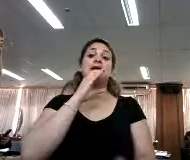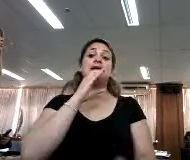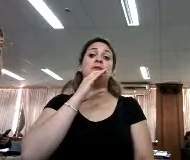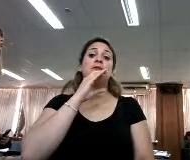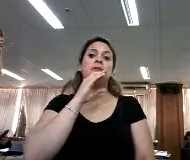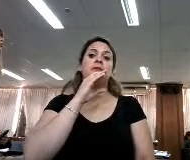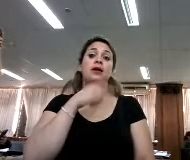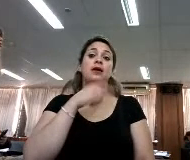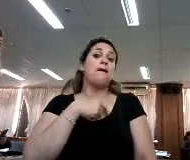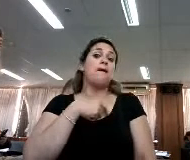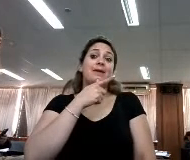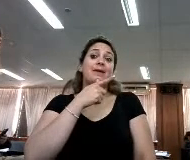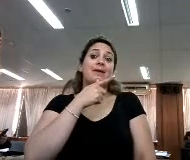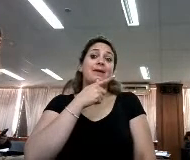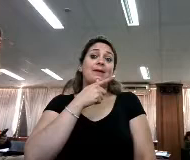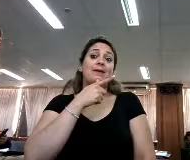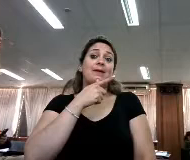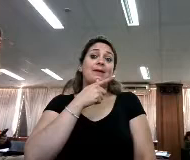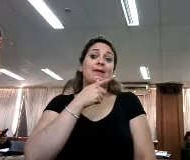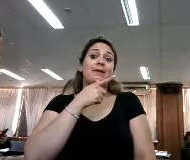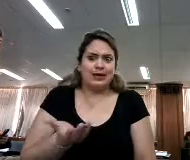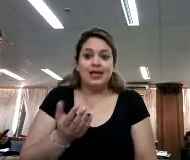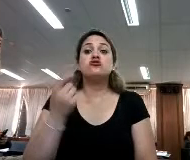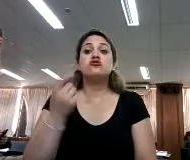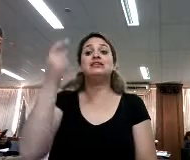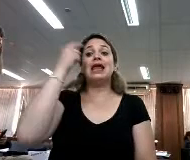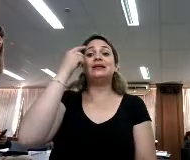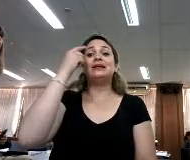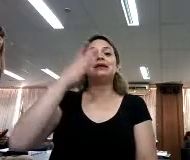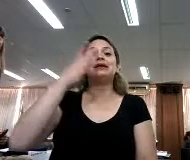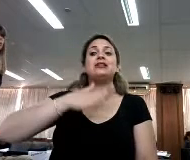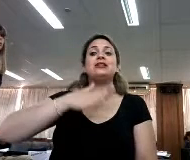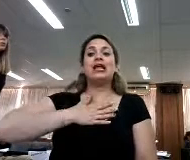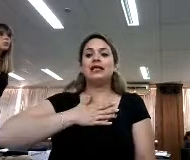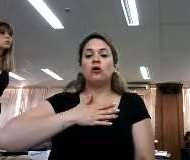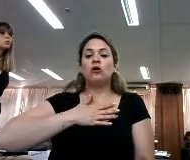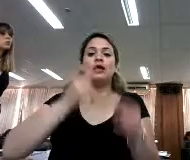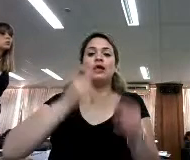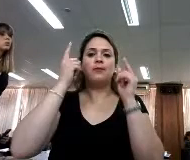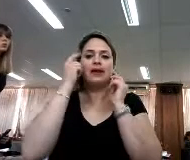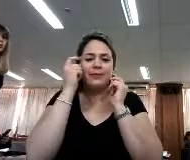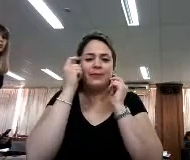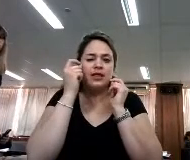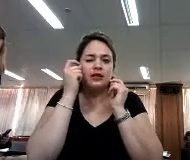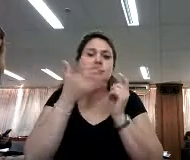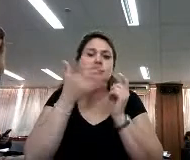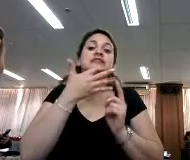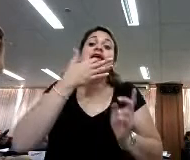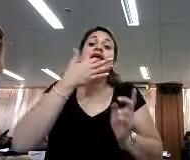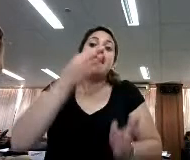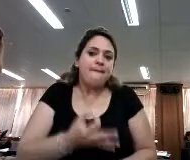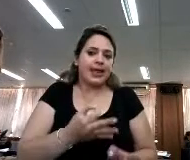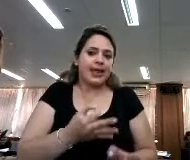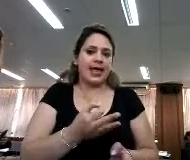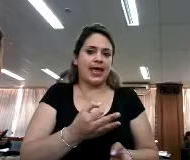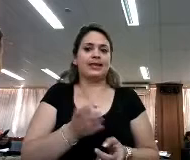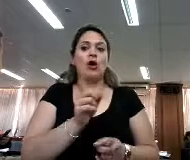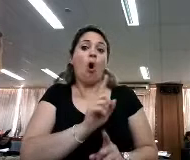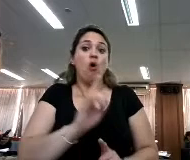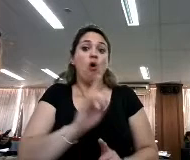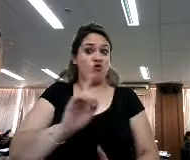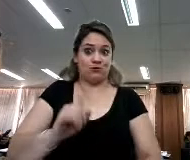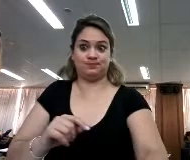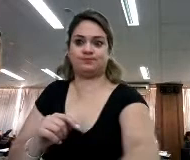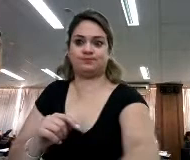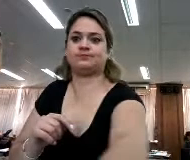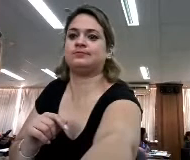pone como si fuera cierto, o sea, que tenemos que contrastar una serie de fuentes para saber si esa noticia es verdadera o